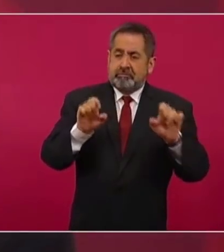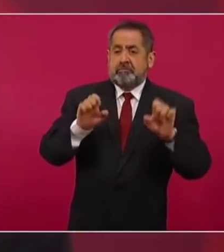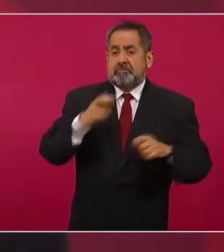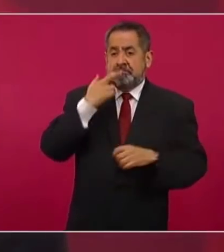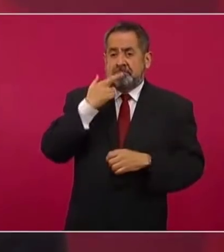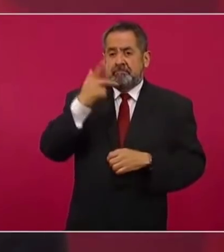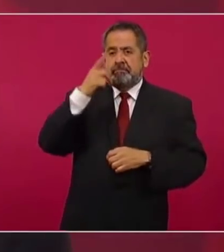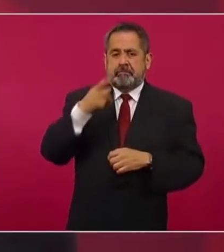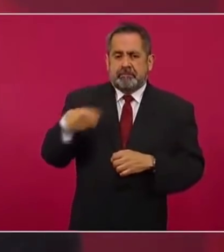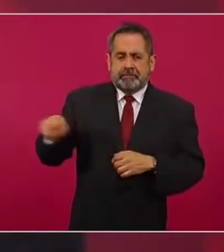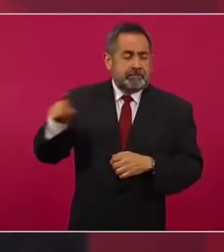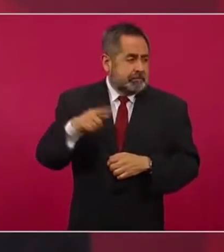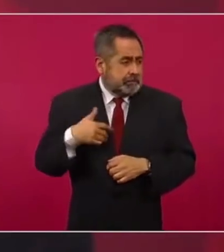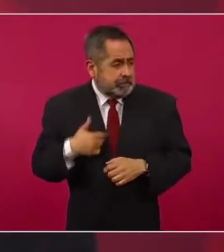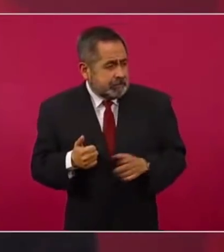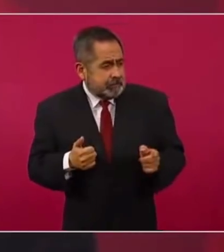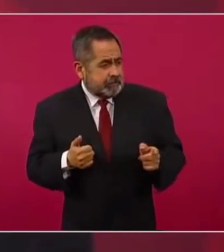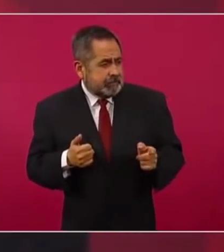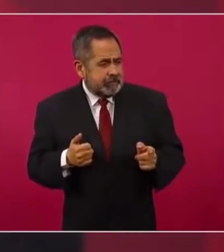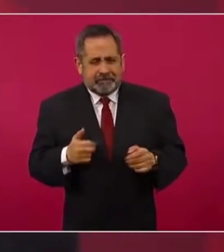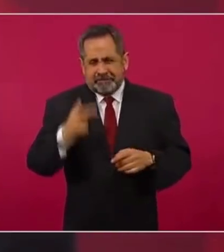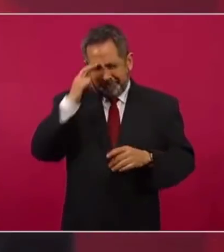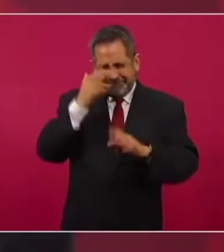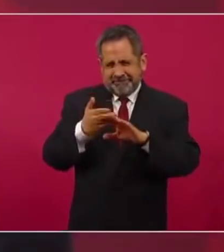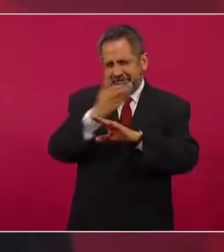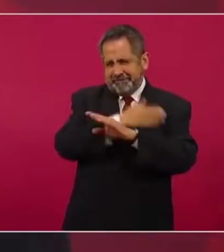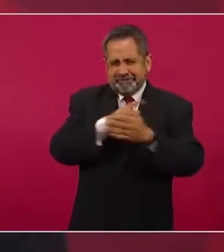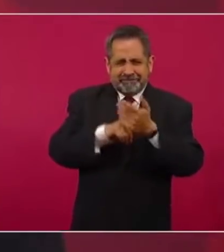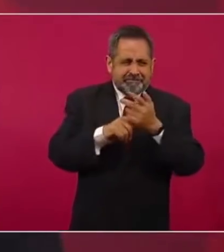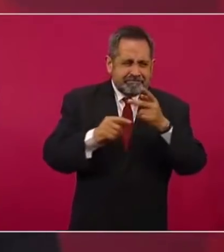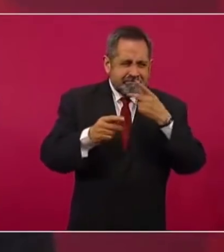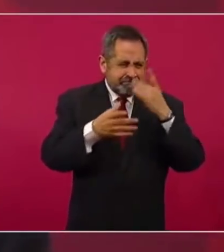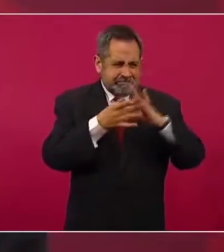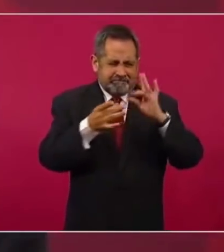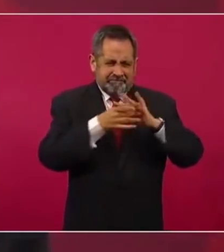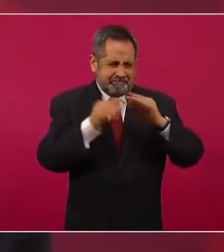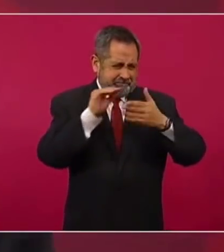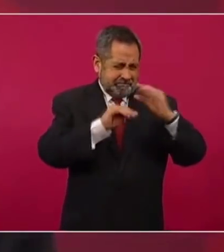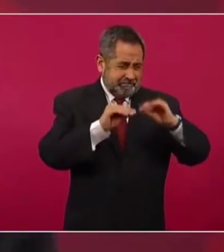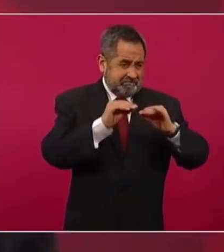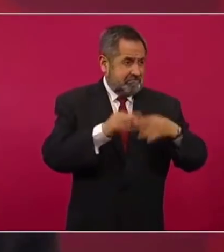entre más hablen físico, como se decía antes, son más importantes.